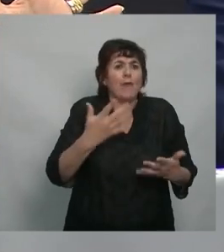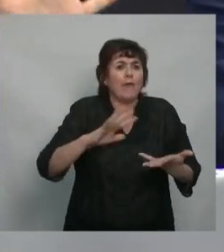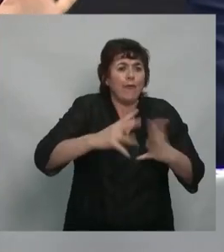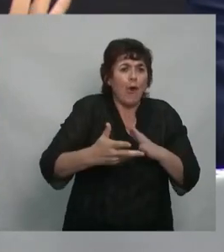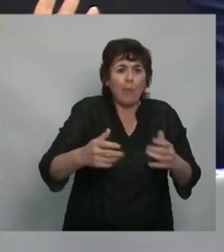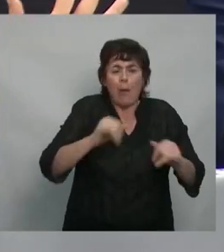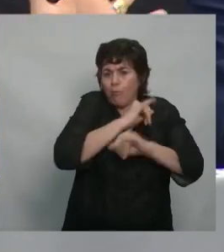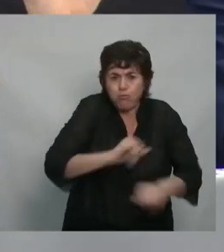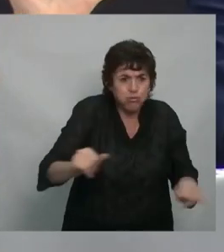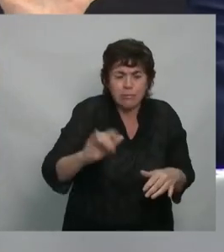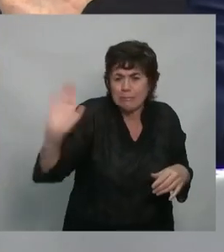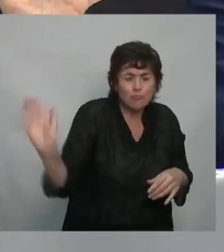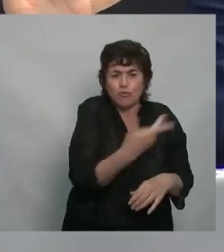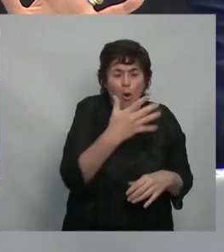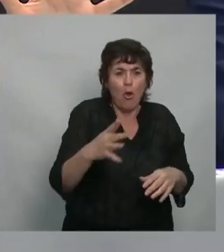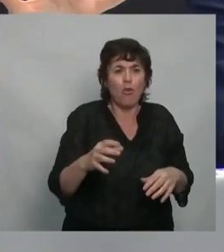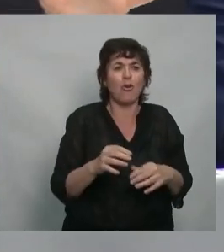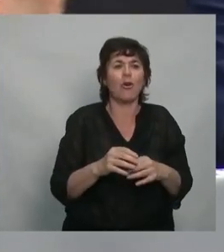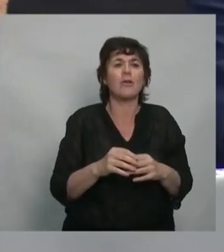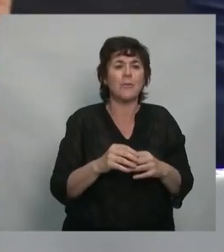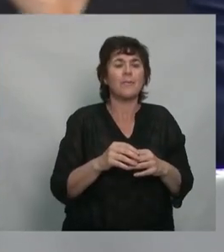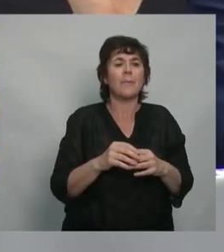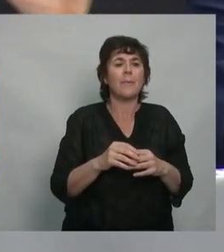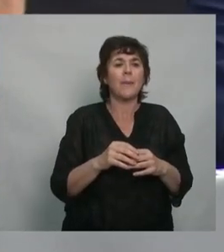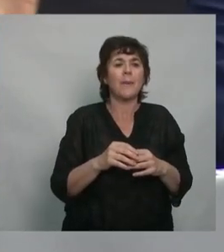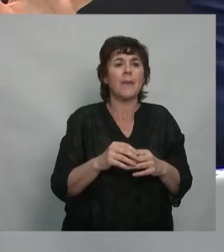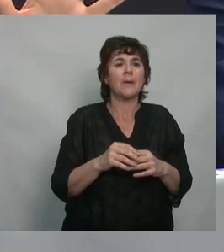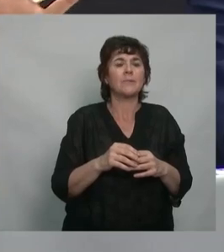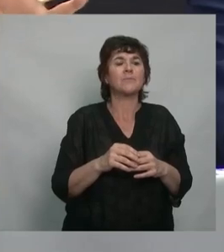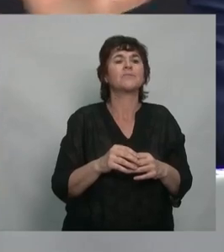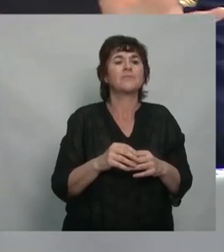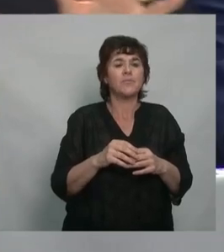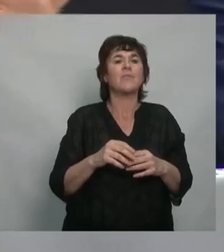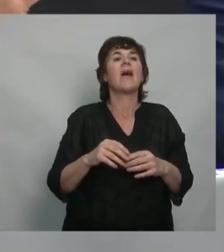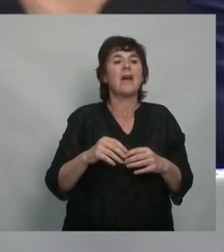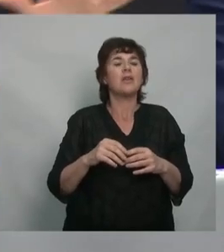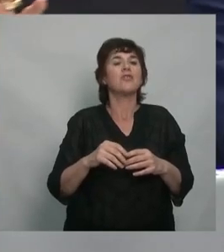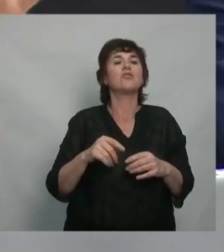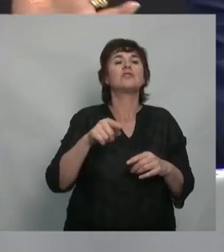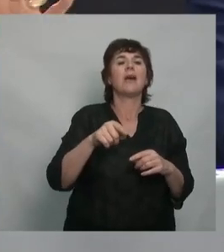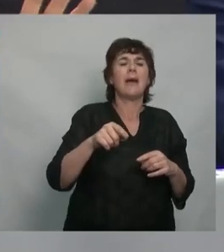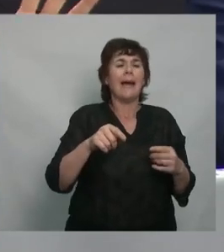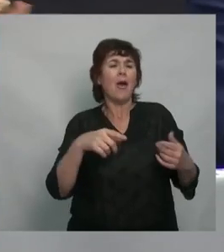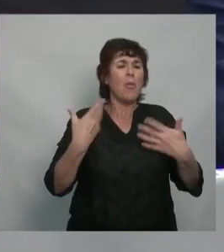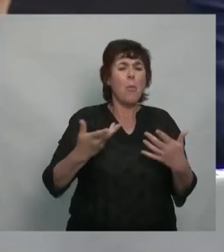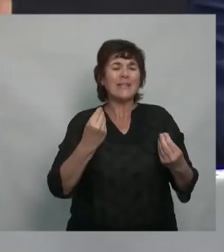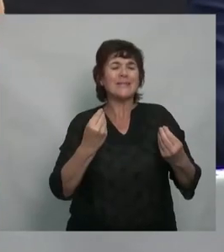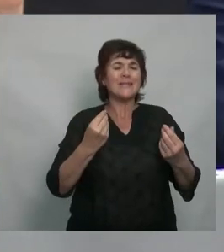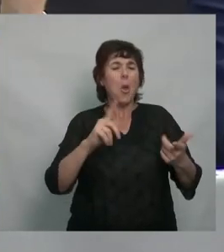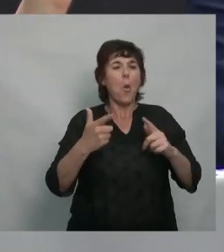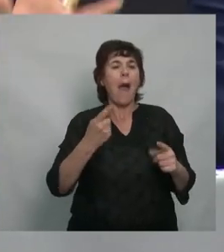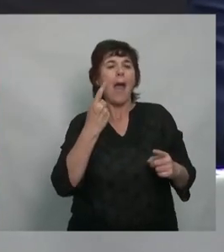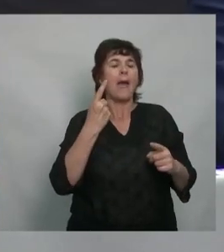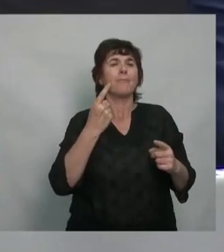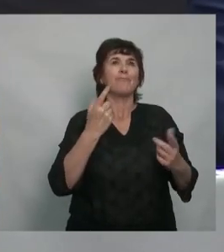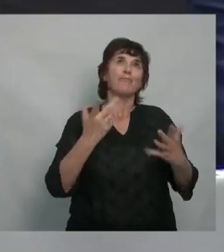aparece de golpe y sin que pueda ser controlado, entonces comienzan a descontrolarse las variables, pero no es porque hay